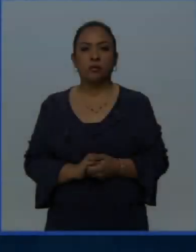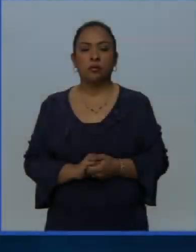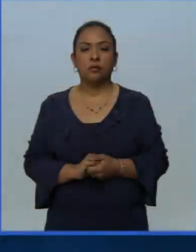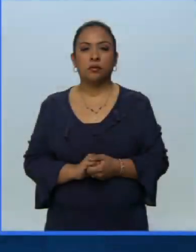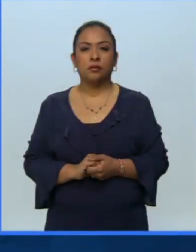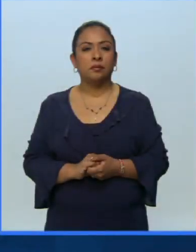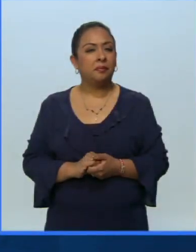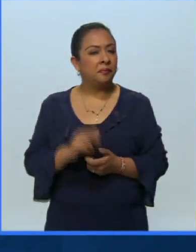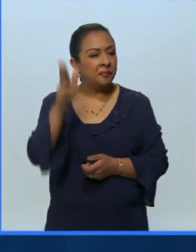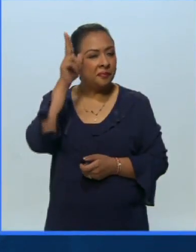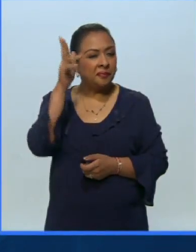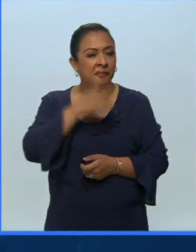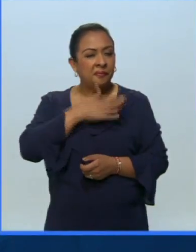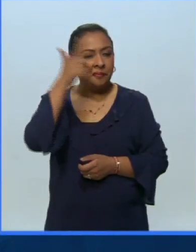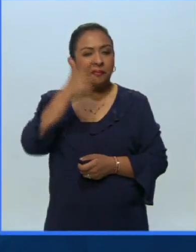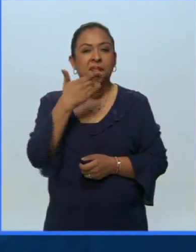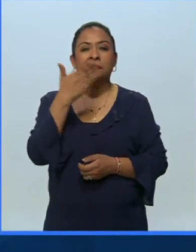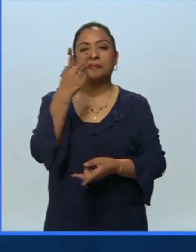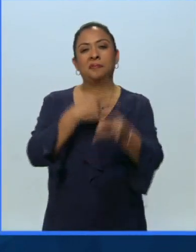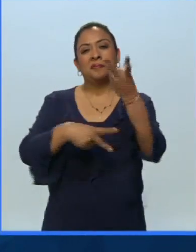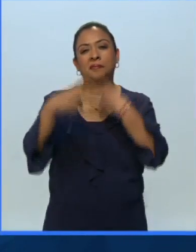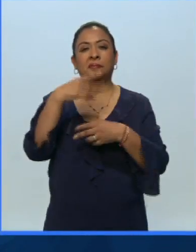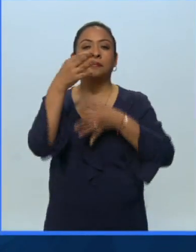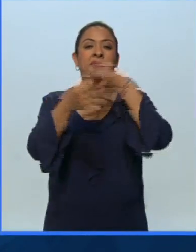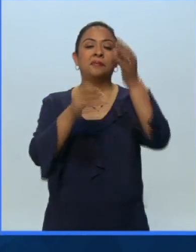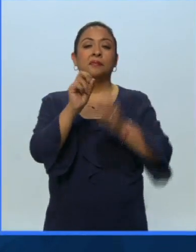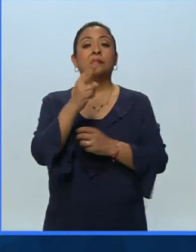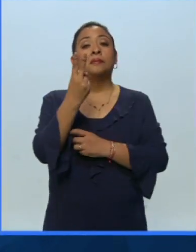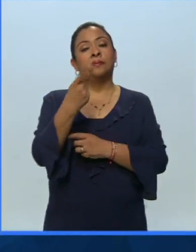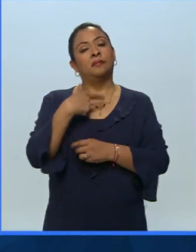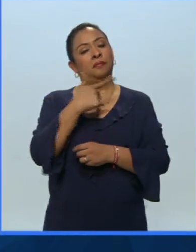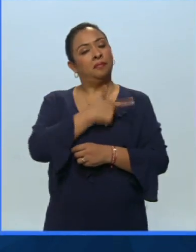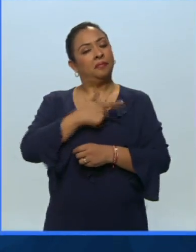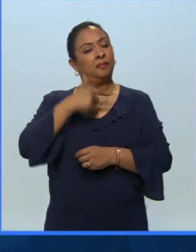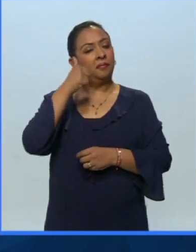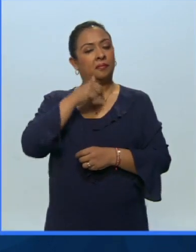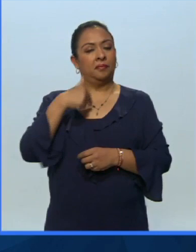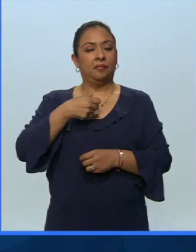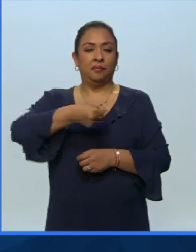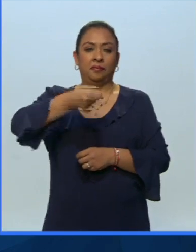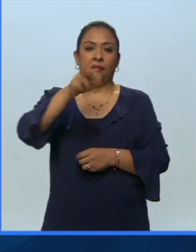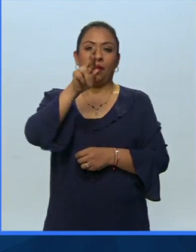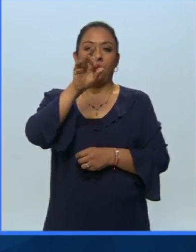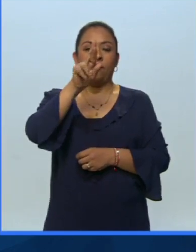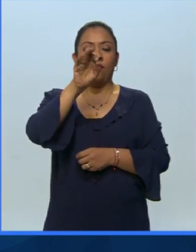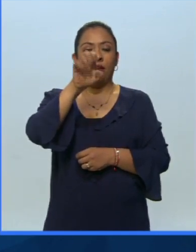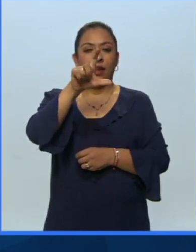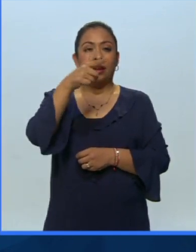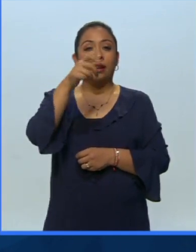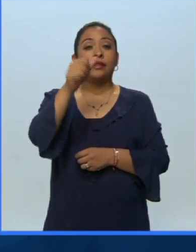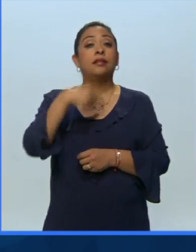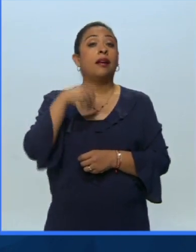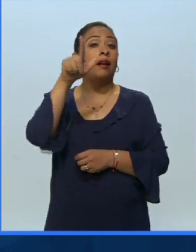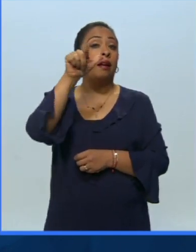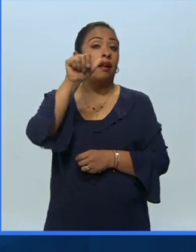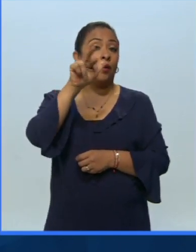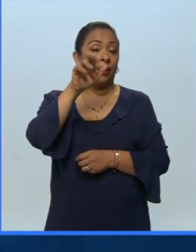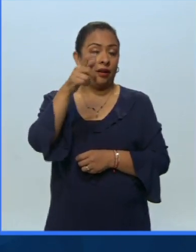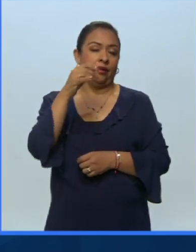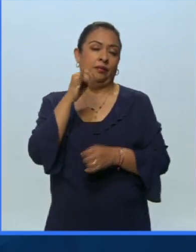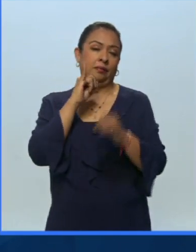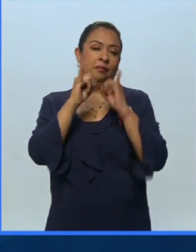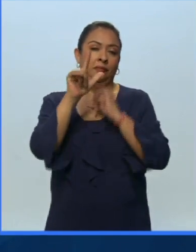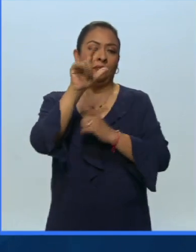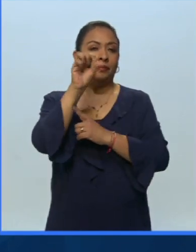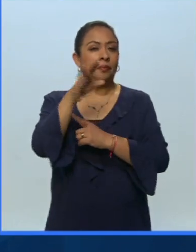¿Qué tal? Muy buenas noches. Bienvenidos a Noticias 22. Con el gusto de siempre los saluda Rafael García Villegas, Laura Regis en la lengua de señas